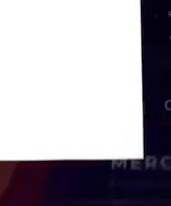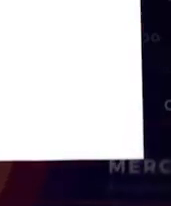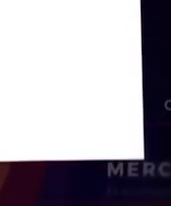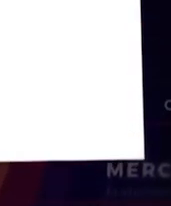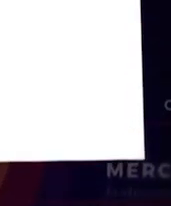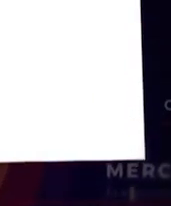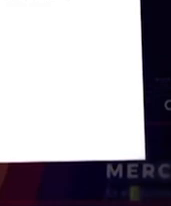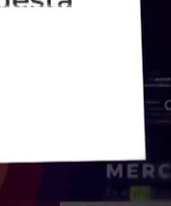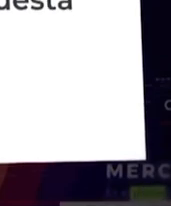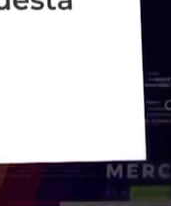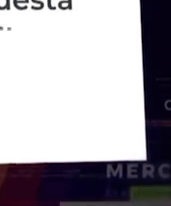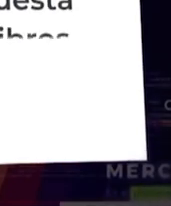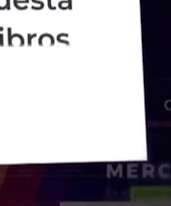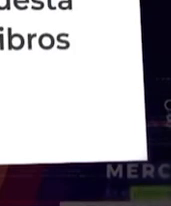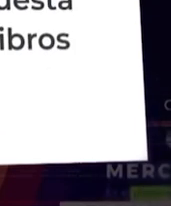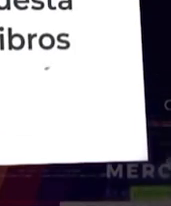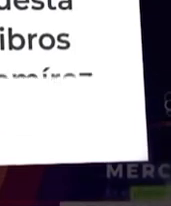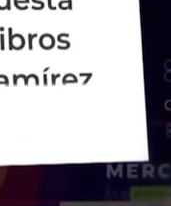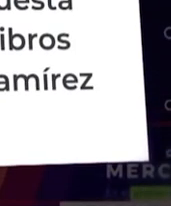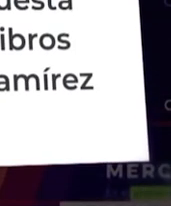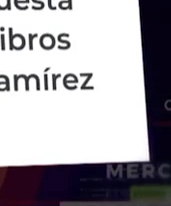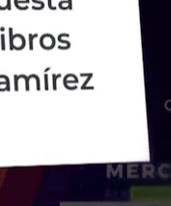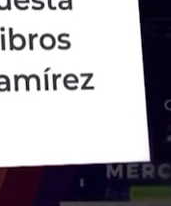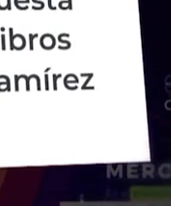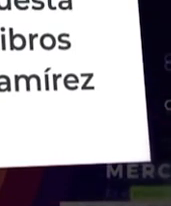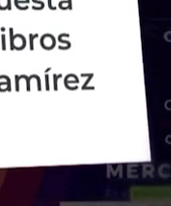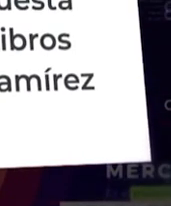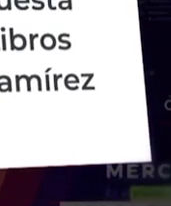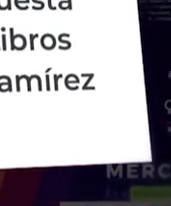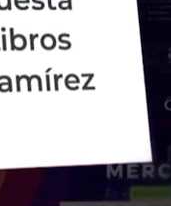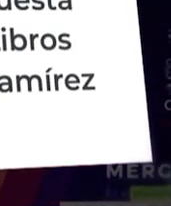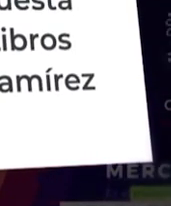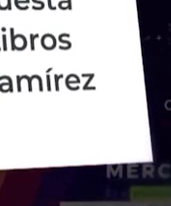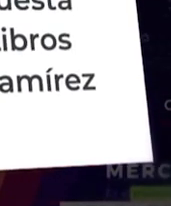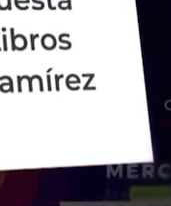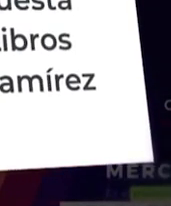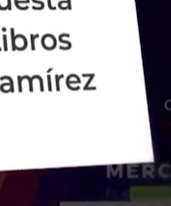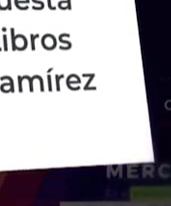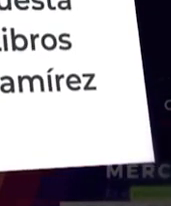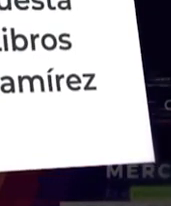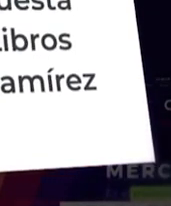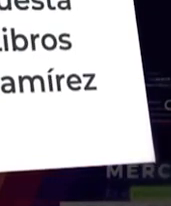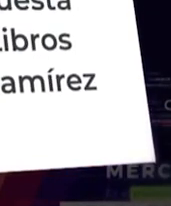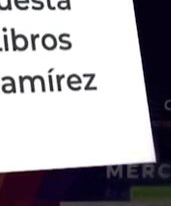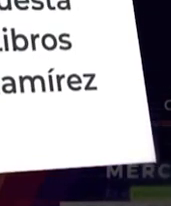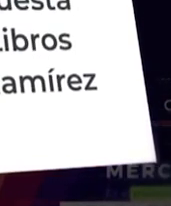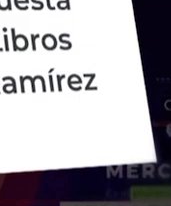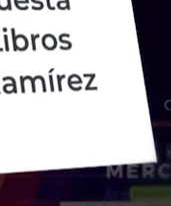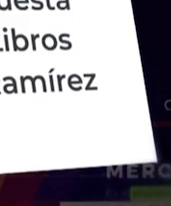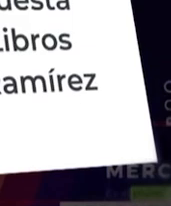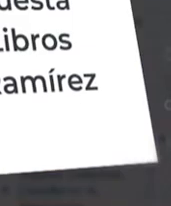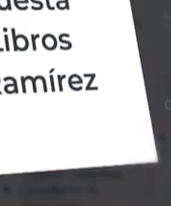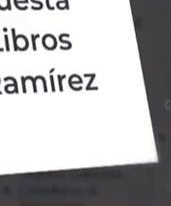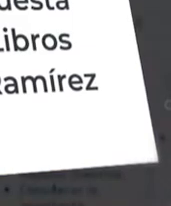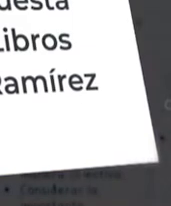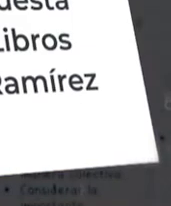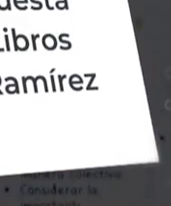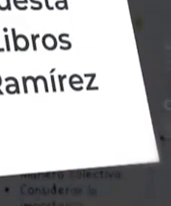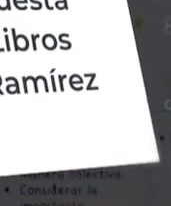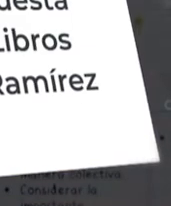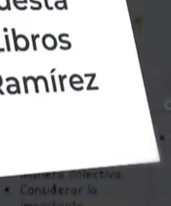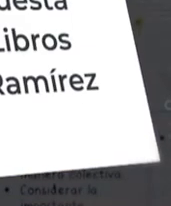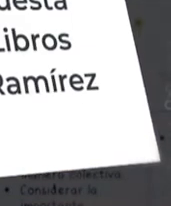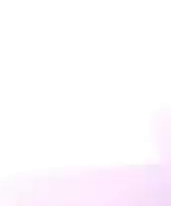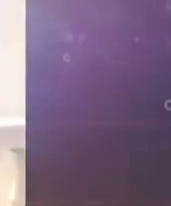informó que no existe ningún amparo que le prohíba repartir los nuevos libros de texto gratuito. Además, la